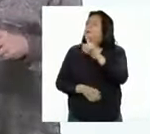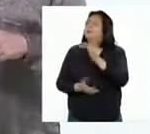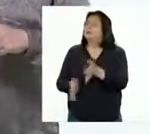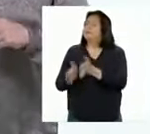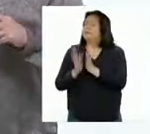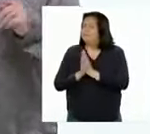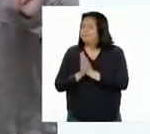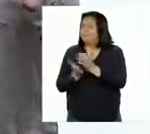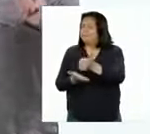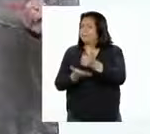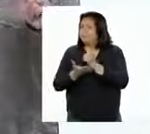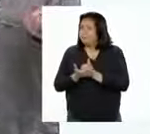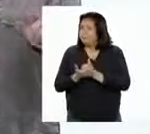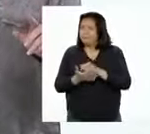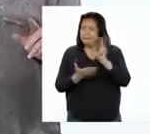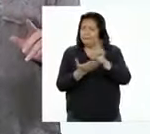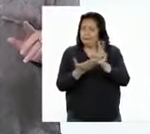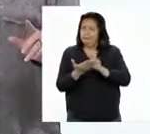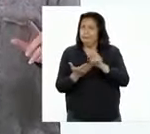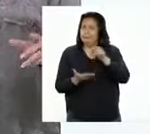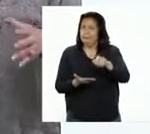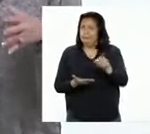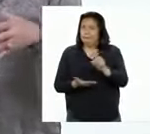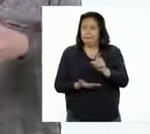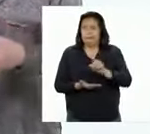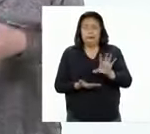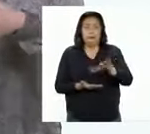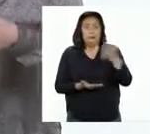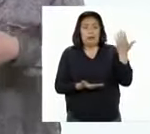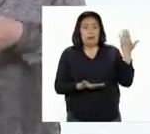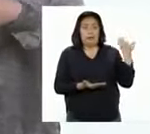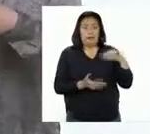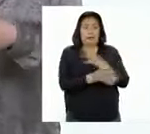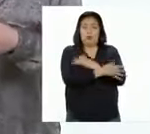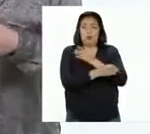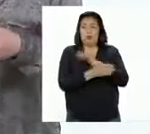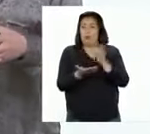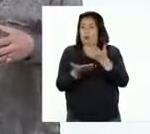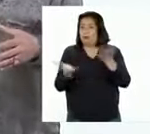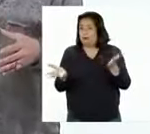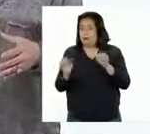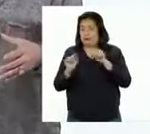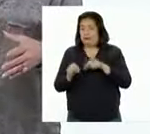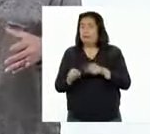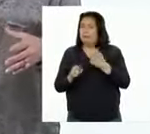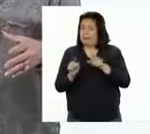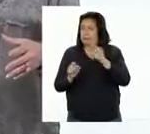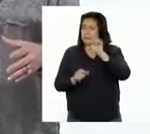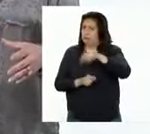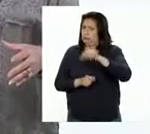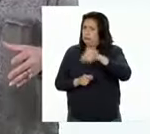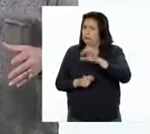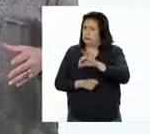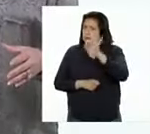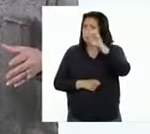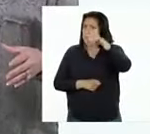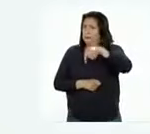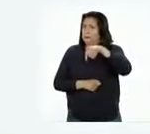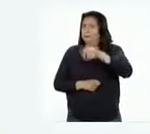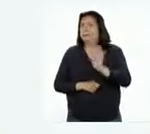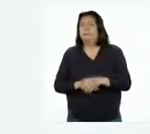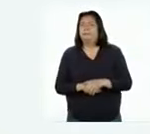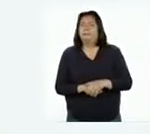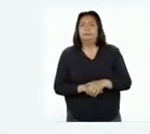quiero pedirte que me ayudes a leer algo que no había en el texto del oso de anteojos, pero que sí encontramos